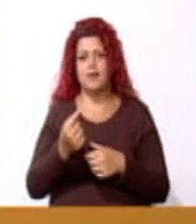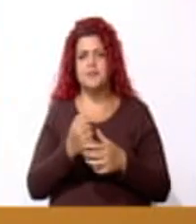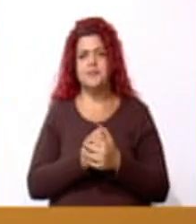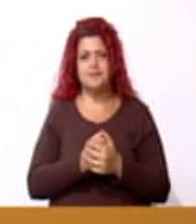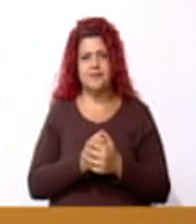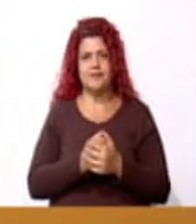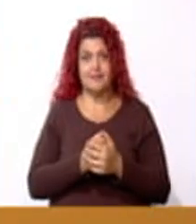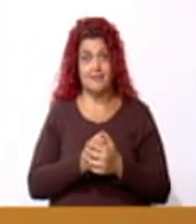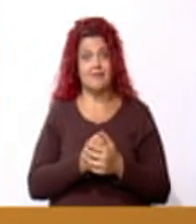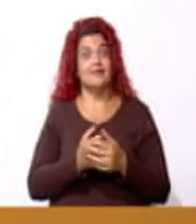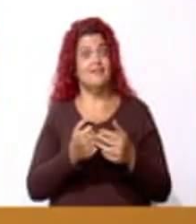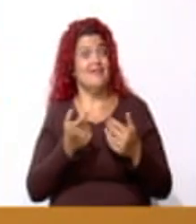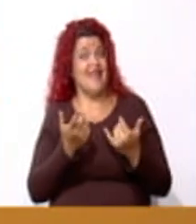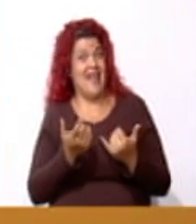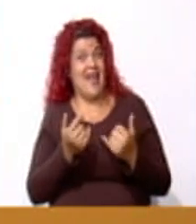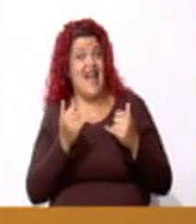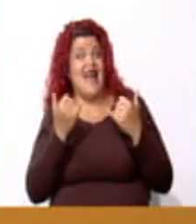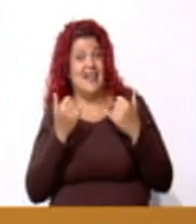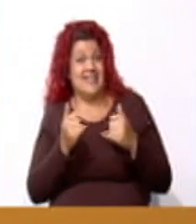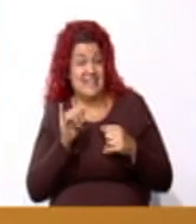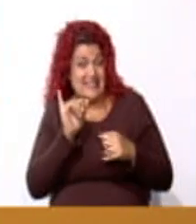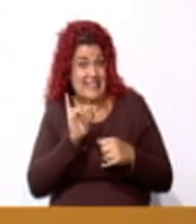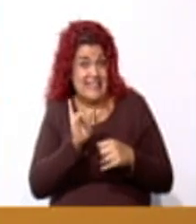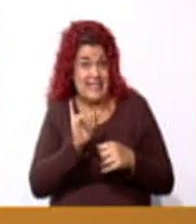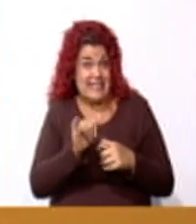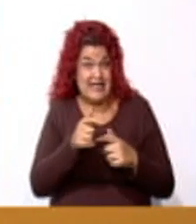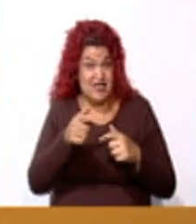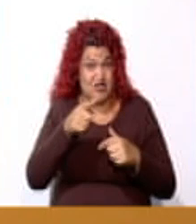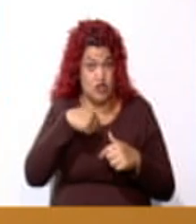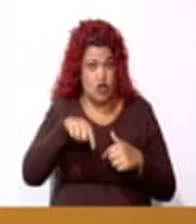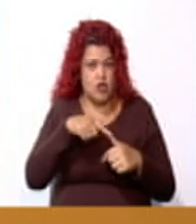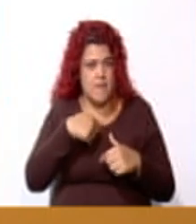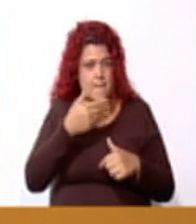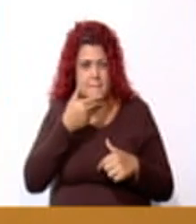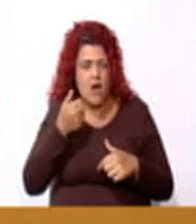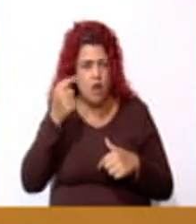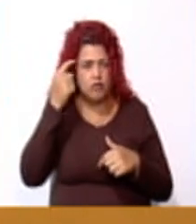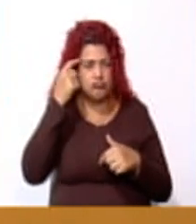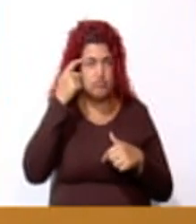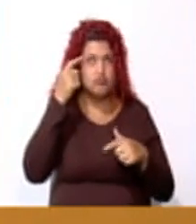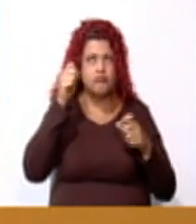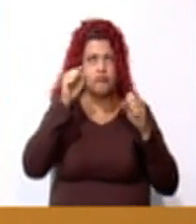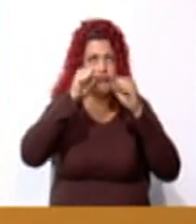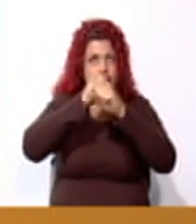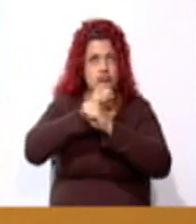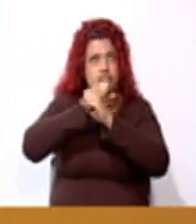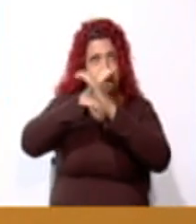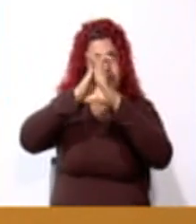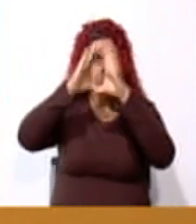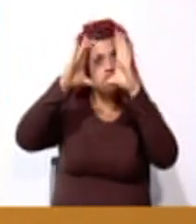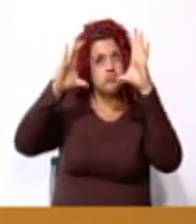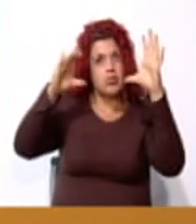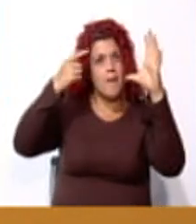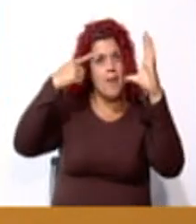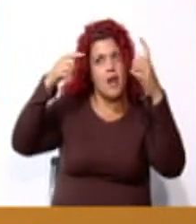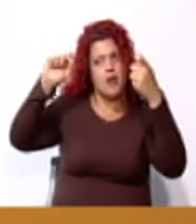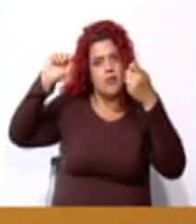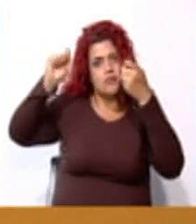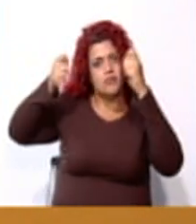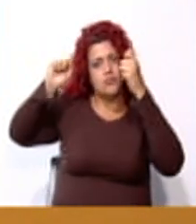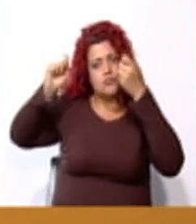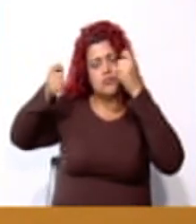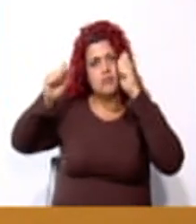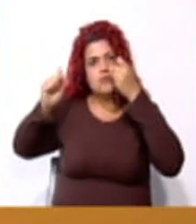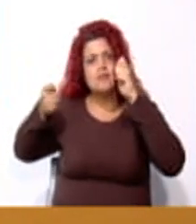Así que lo mejor que podemos hacer es tener la mente bien abierta para cambiar nuestra forma de